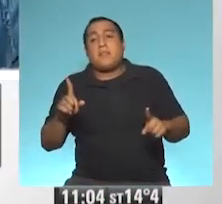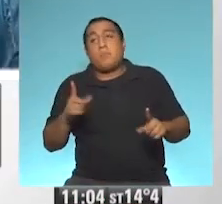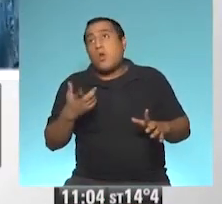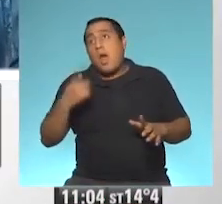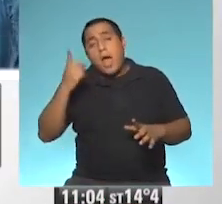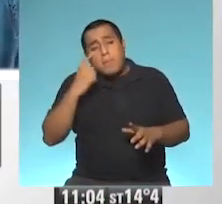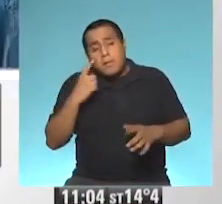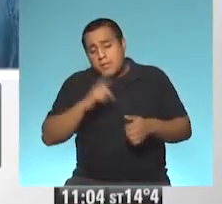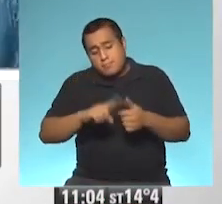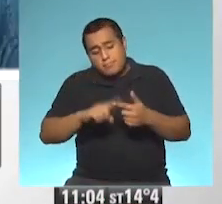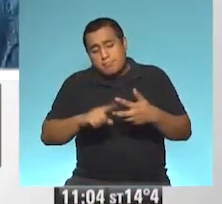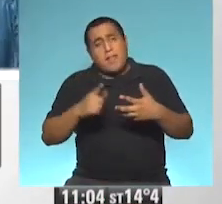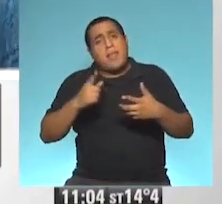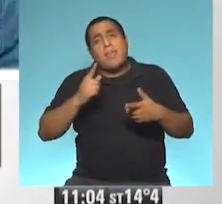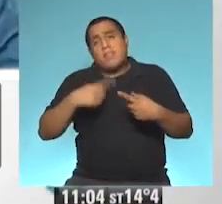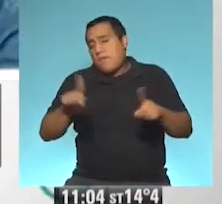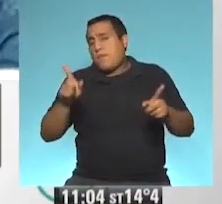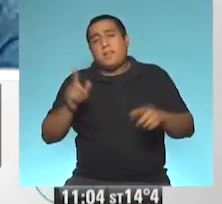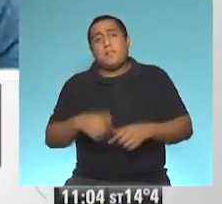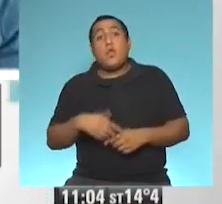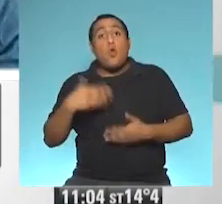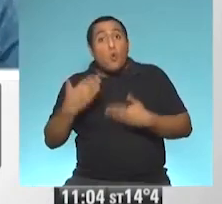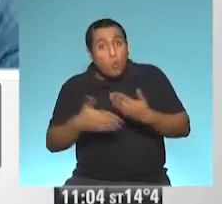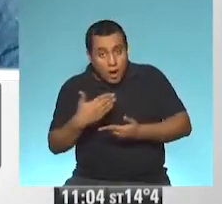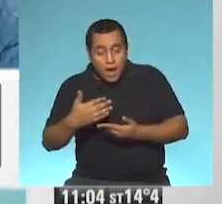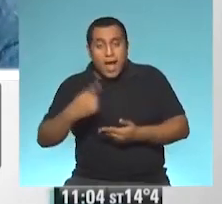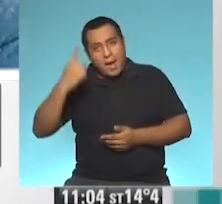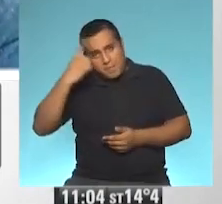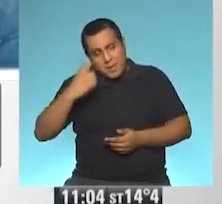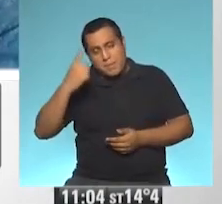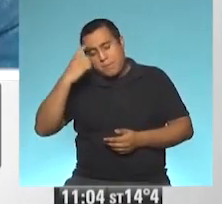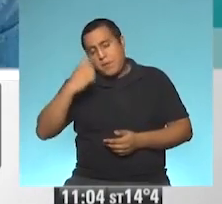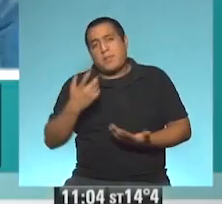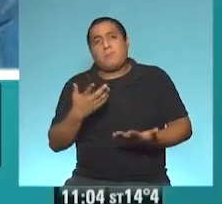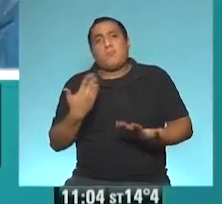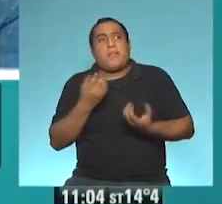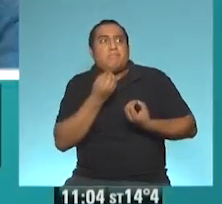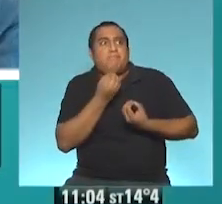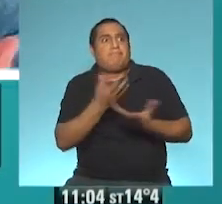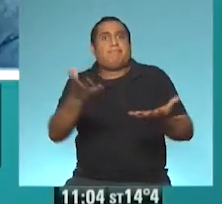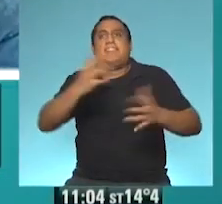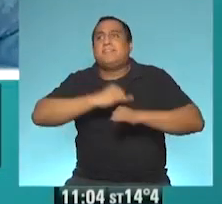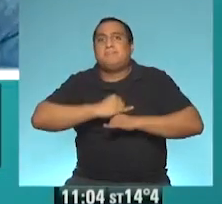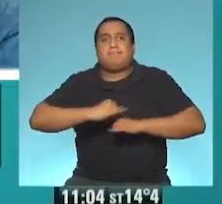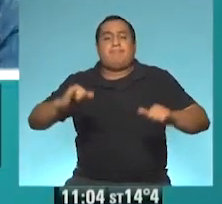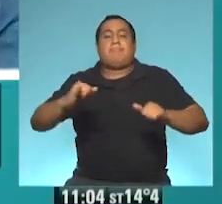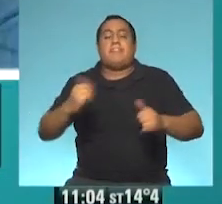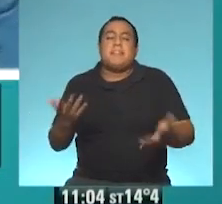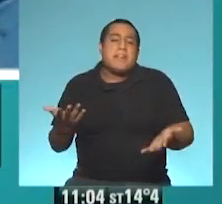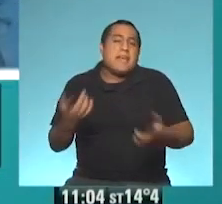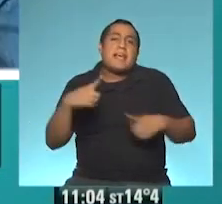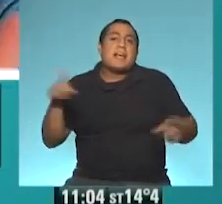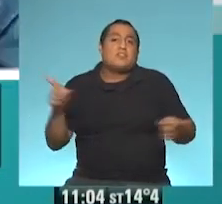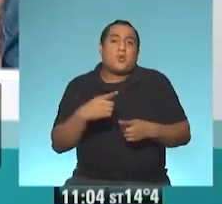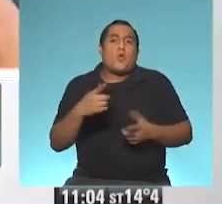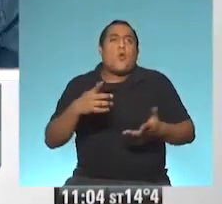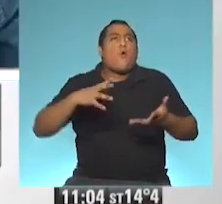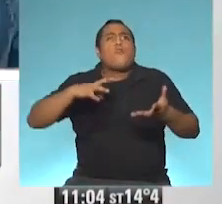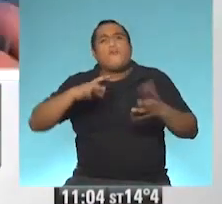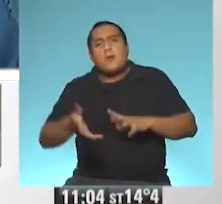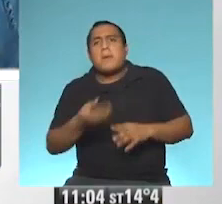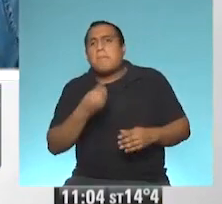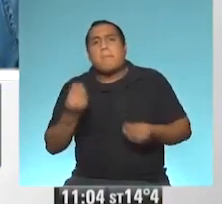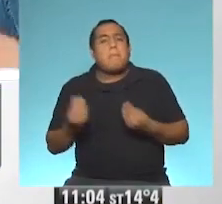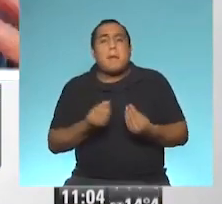cómo es. Y bueno, de esta manera jugando es como que sentí poder transmitirles en la canción la forma, ¿no? Para